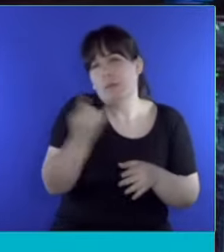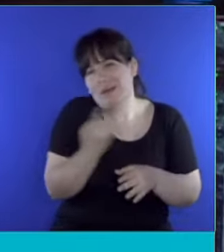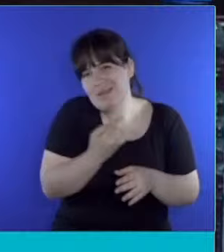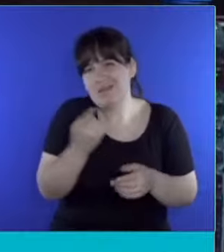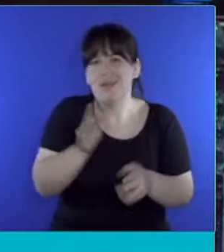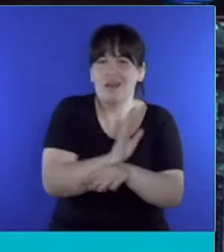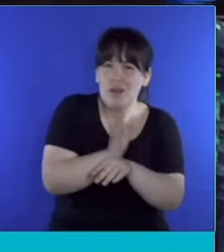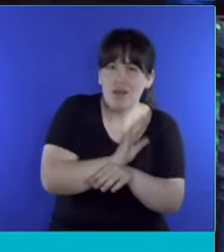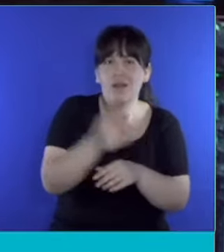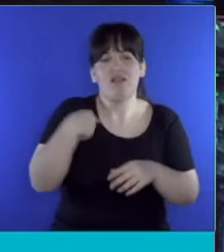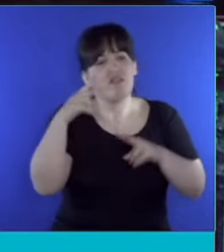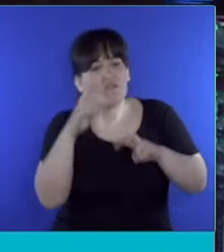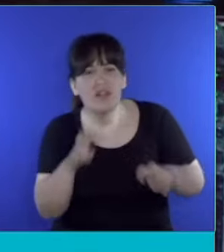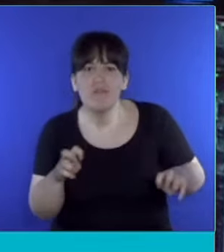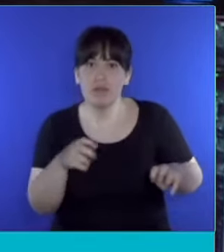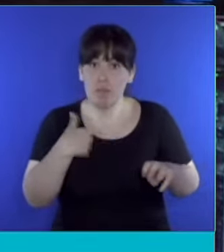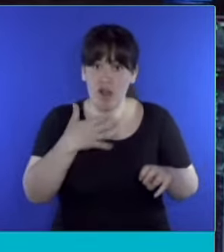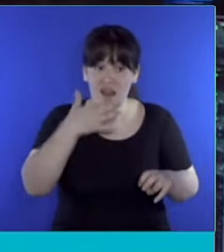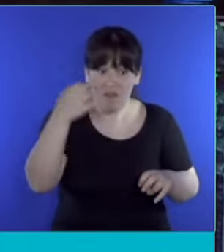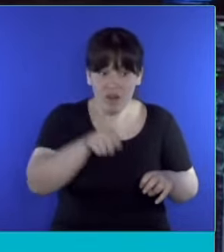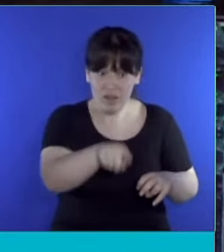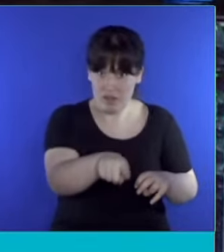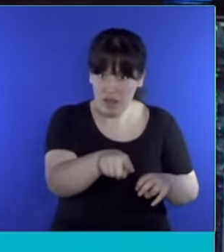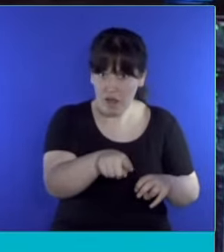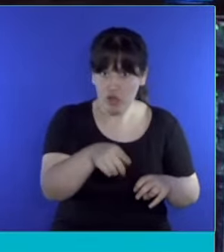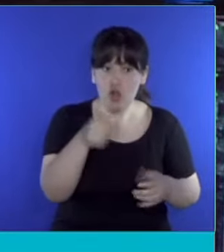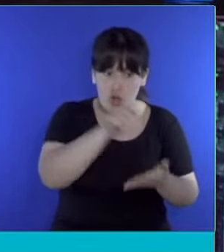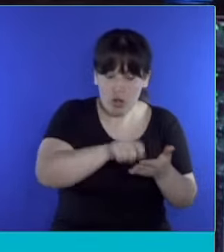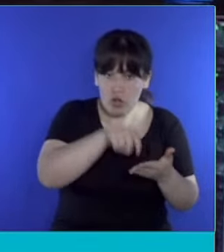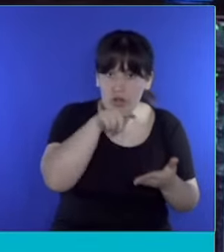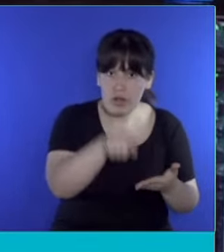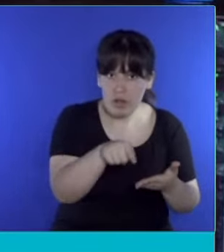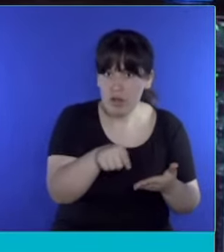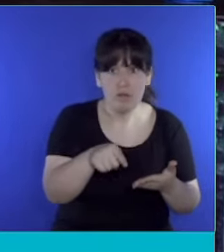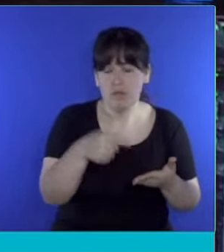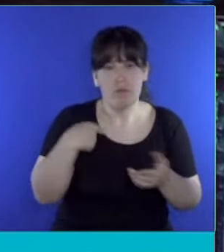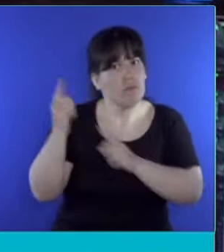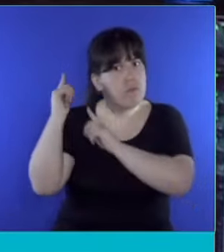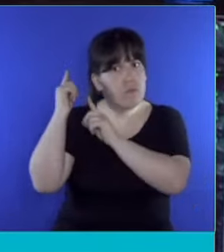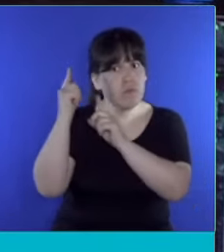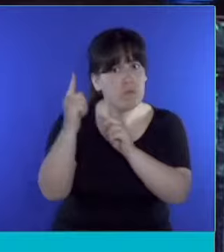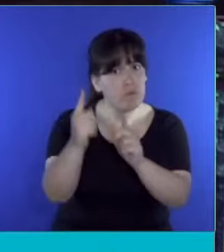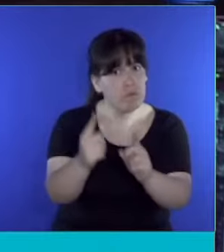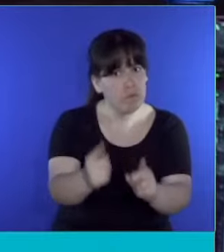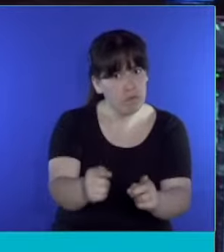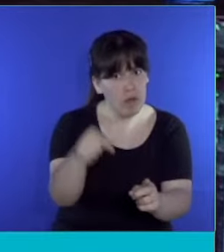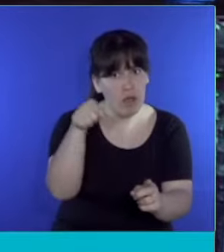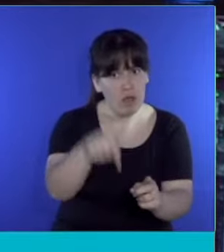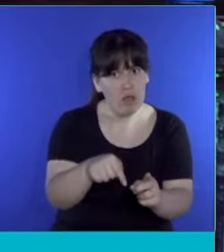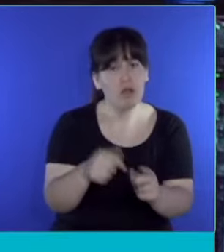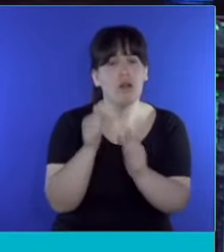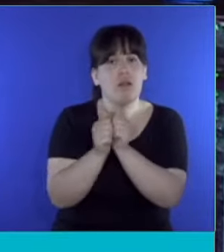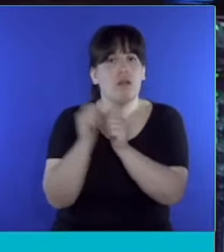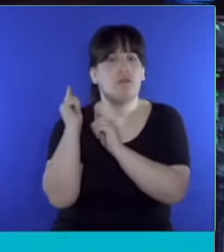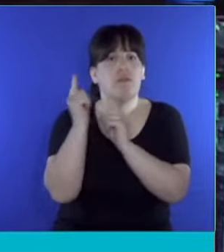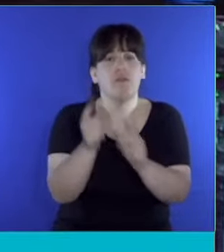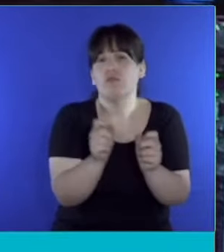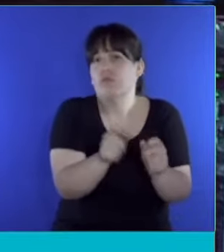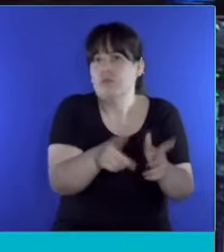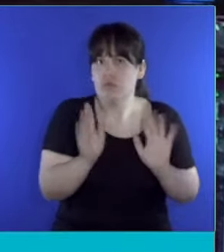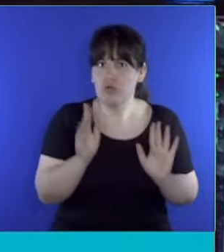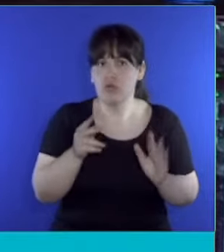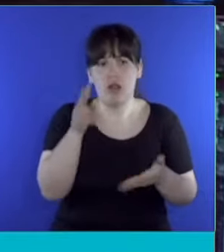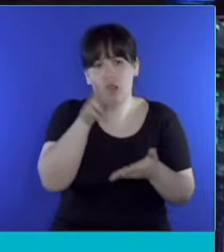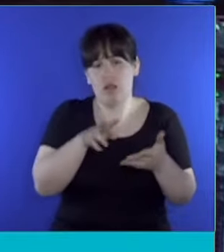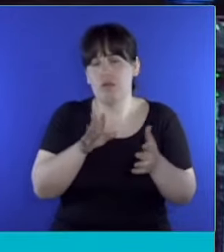fue de investigación, pero que la verdad que su obra aún se mantiene muy vigente y es una lectura importante para